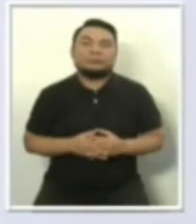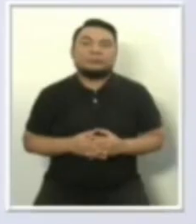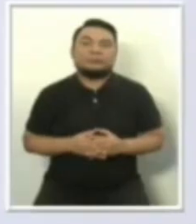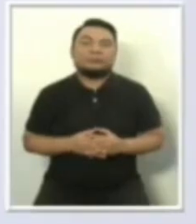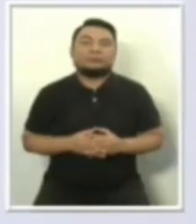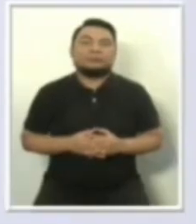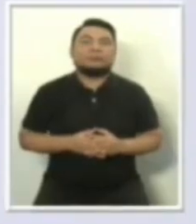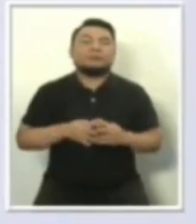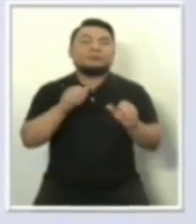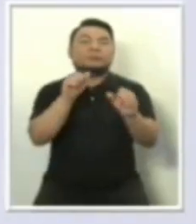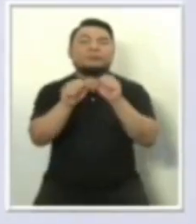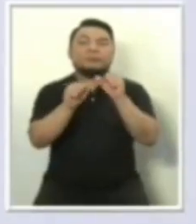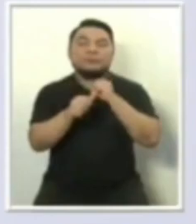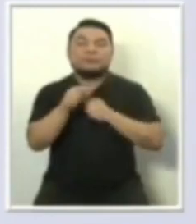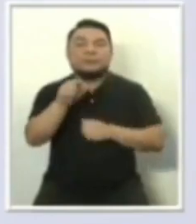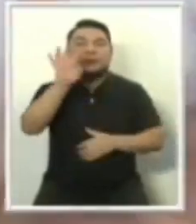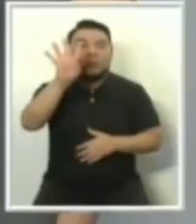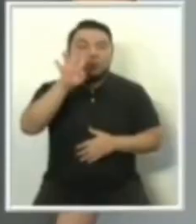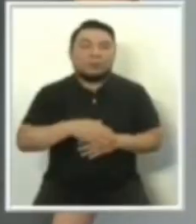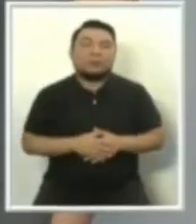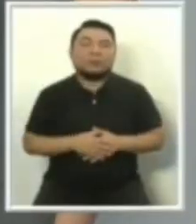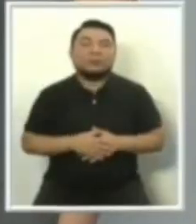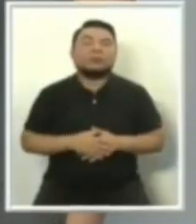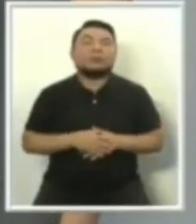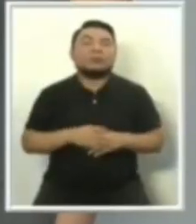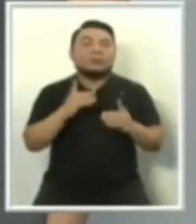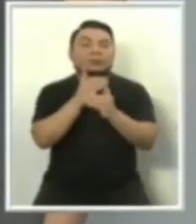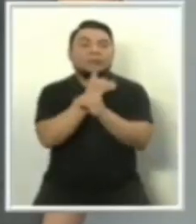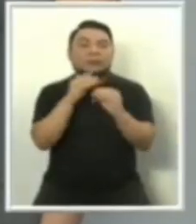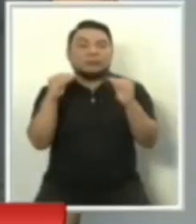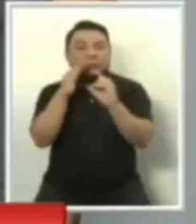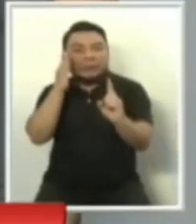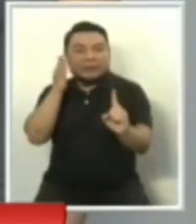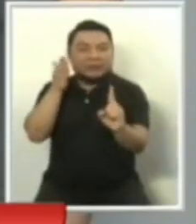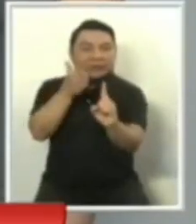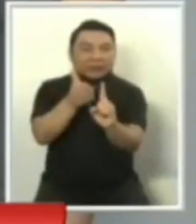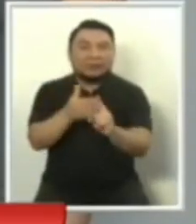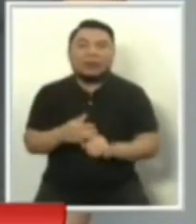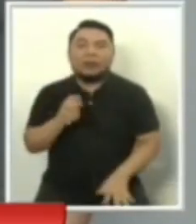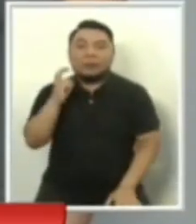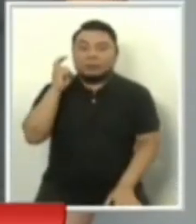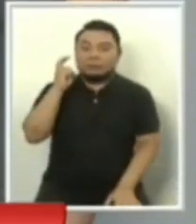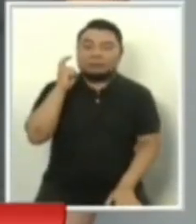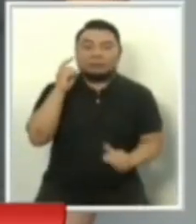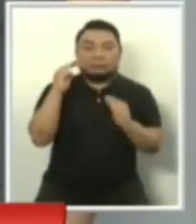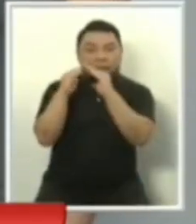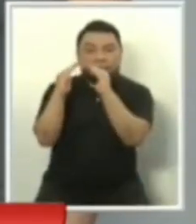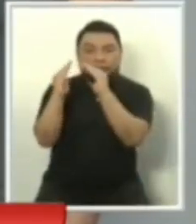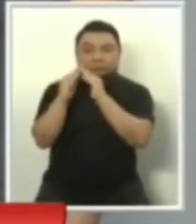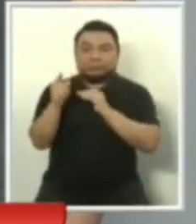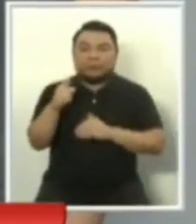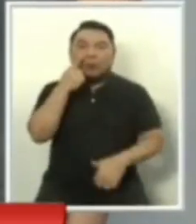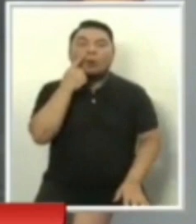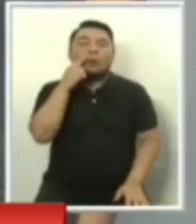A ver, este es el número cuatro, Democracia Directa, Andrés Alcántara.